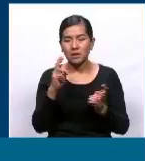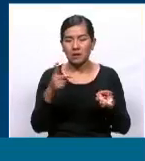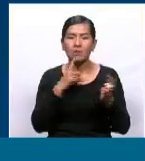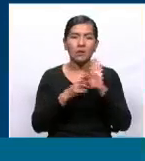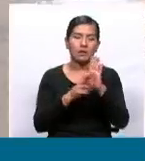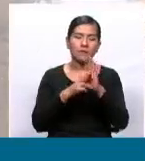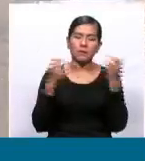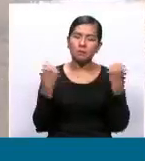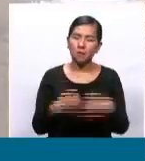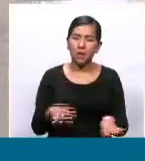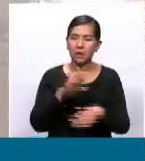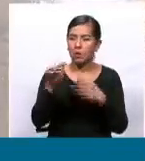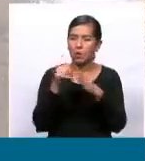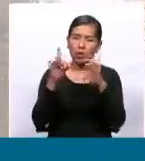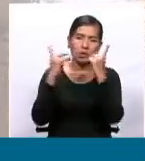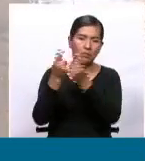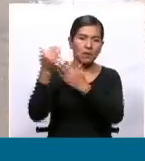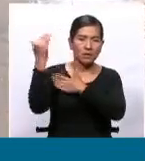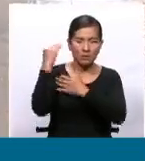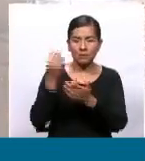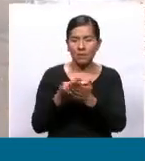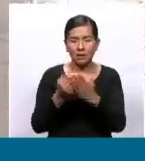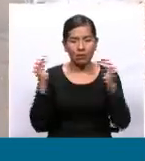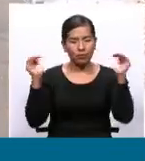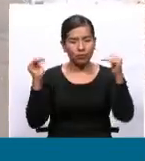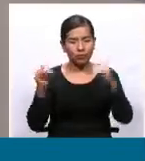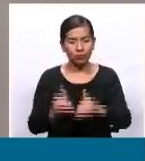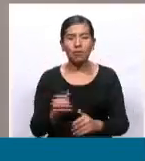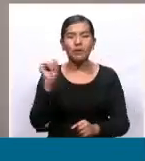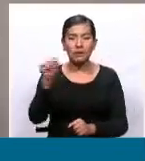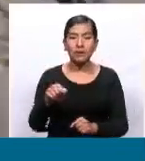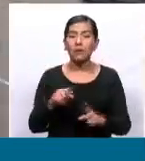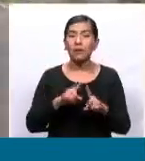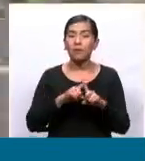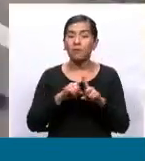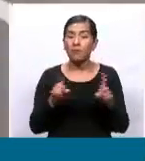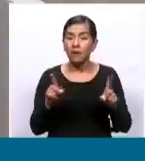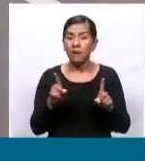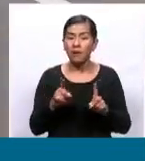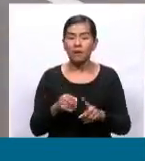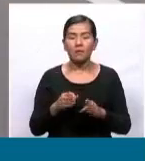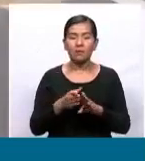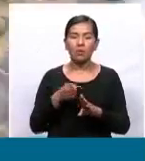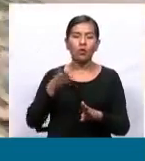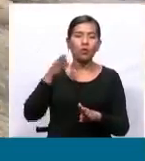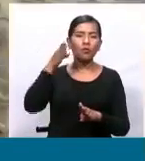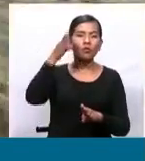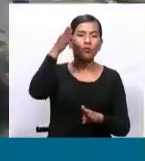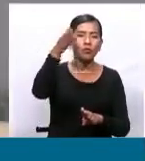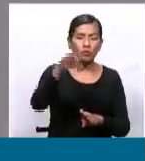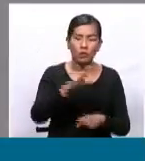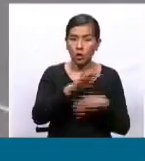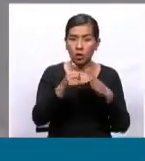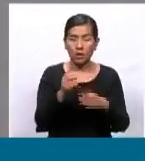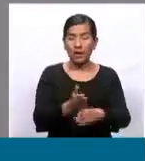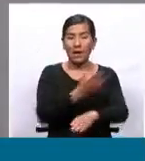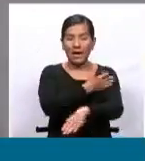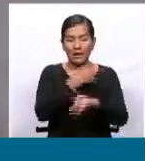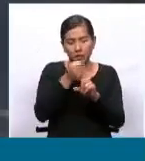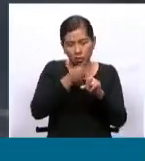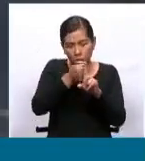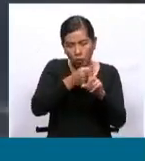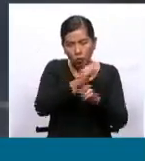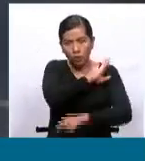una pérdida para el departamento de Santa Cruz, también implica que las proyecciones, que el esfuerzo que se estaba realizando